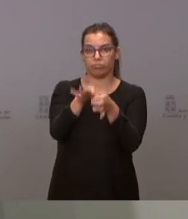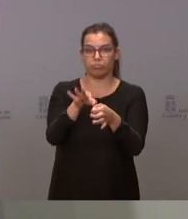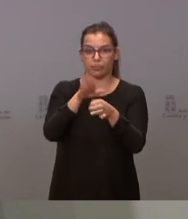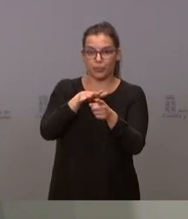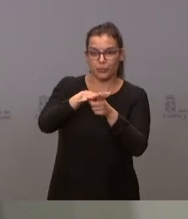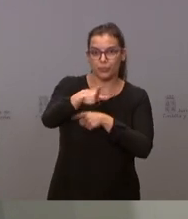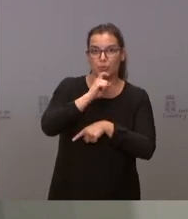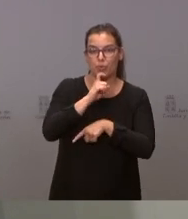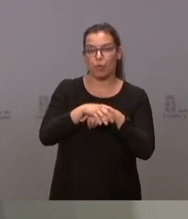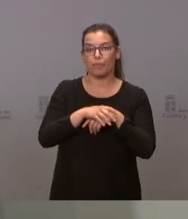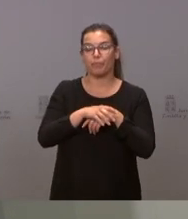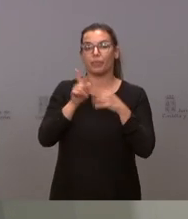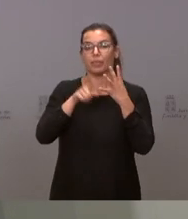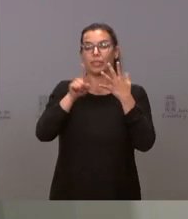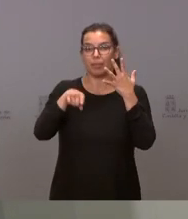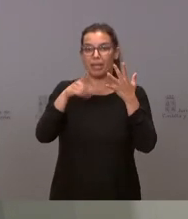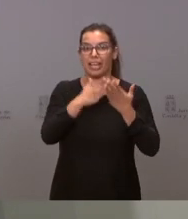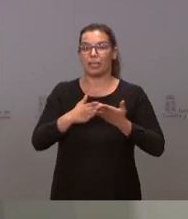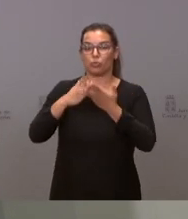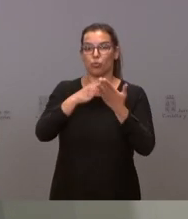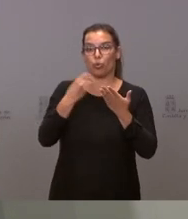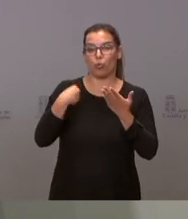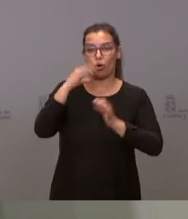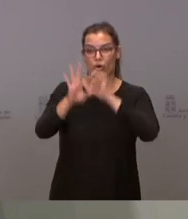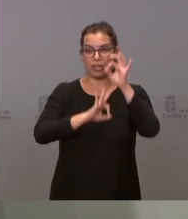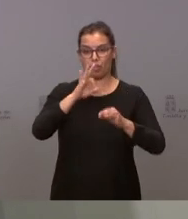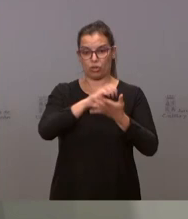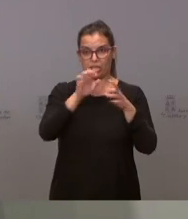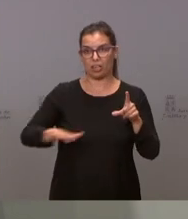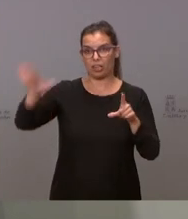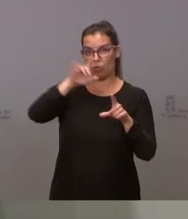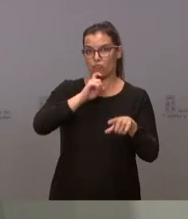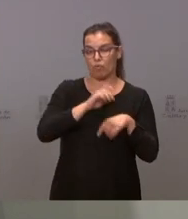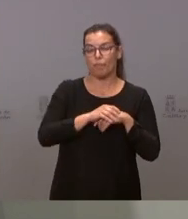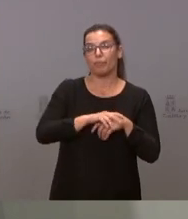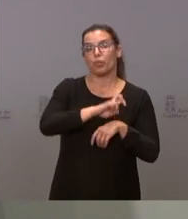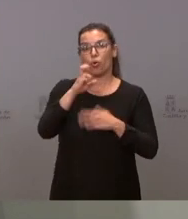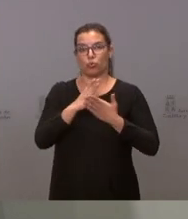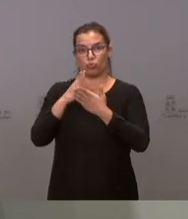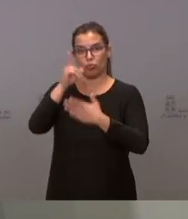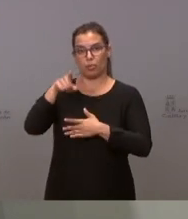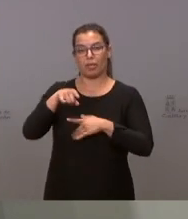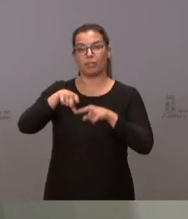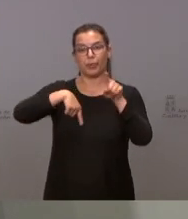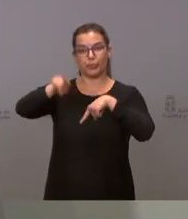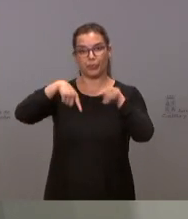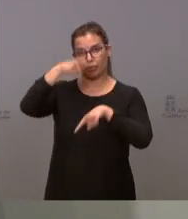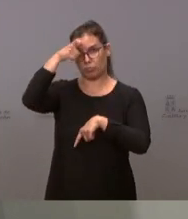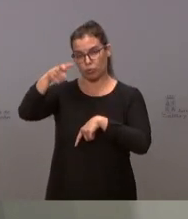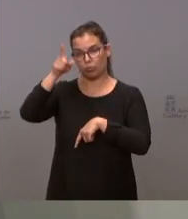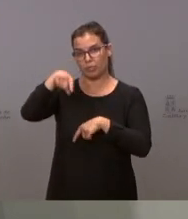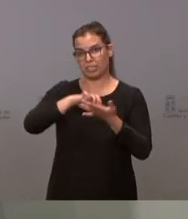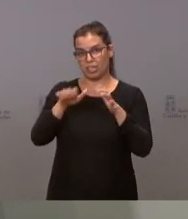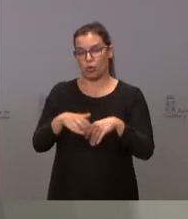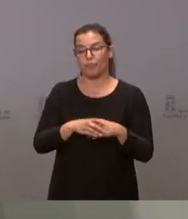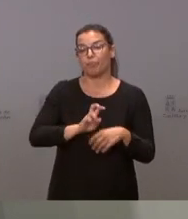demográfico, un estudio sobre la zonificación de Castilla y León desde el punto de vista poblacional, otro sobre la movilidad laboral en las grandes urbes en Castilla y